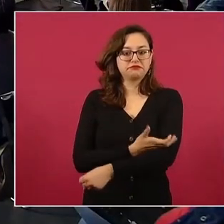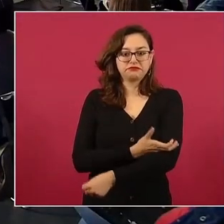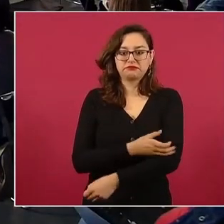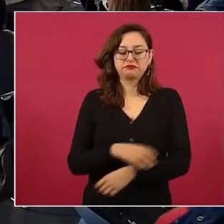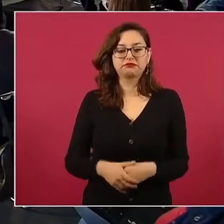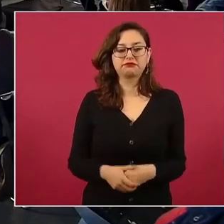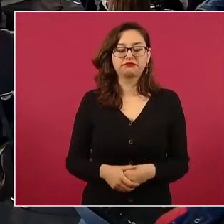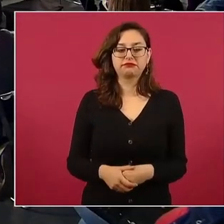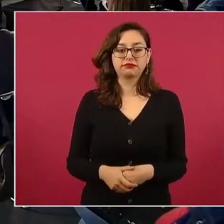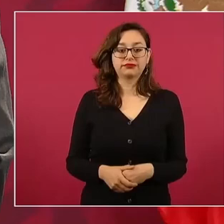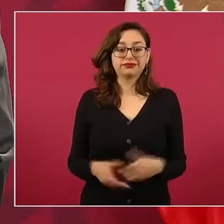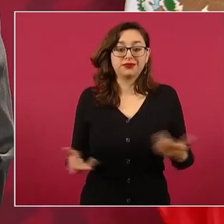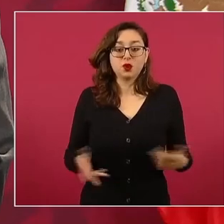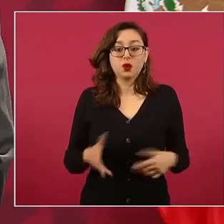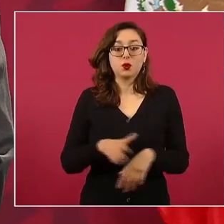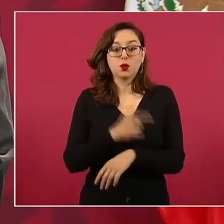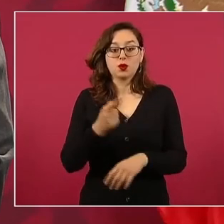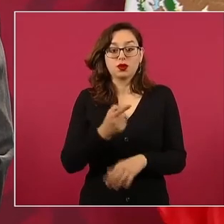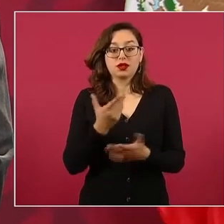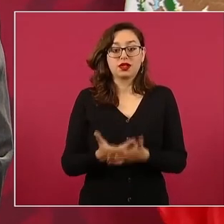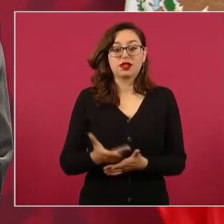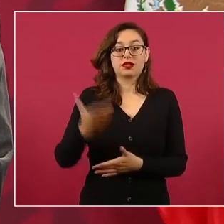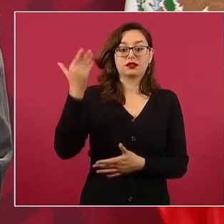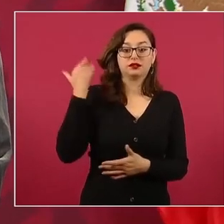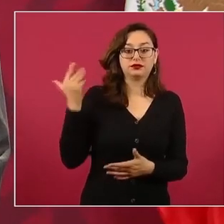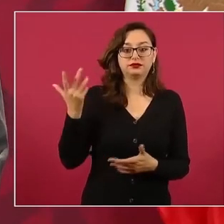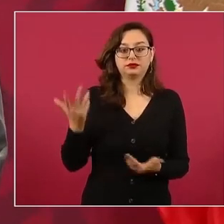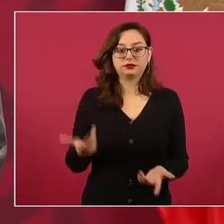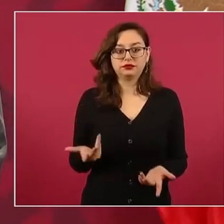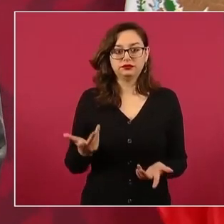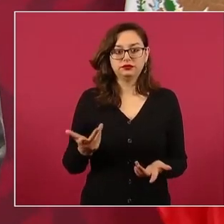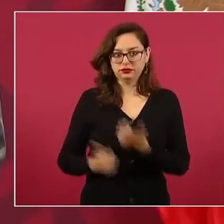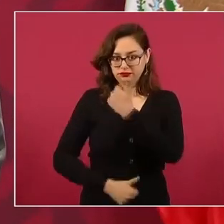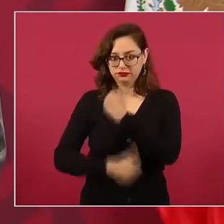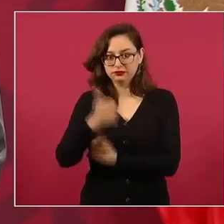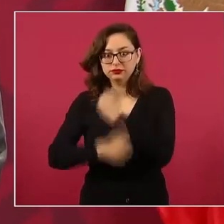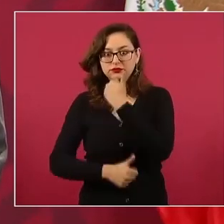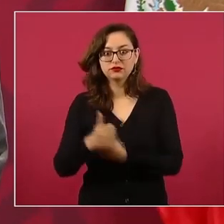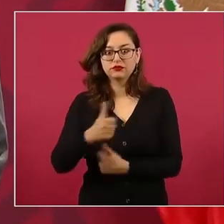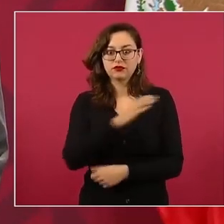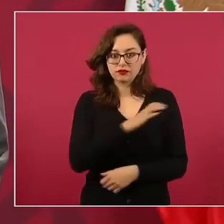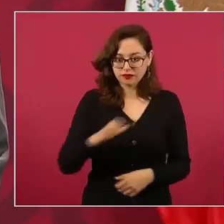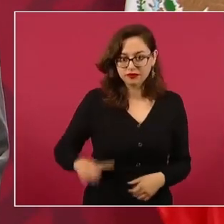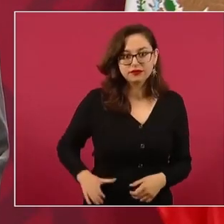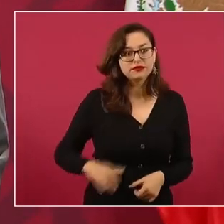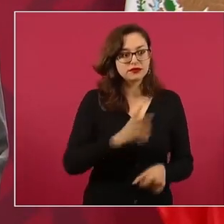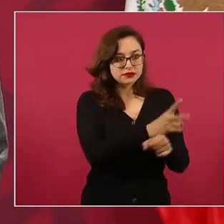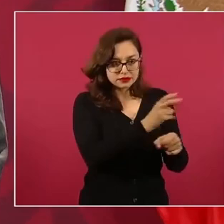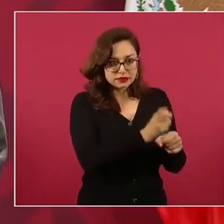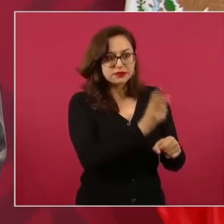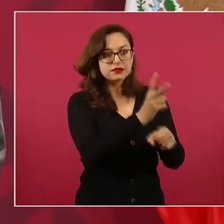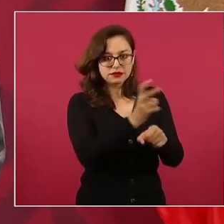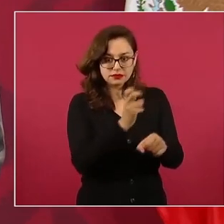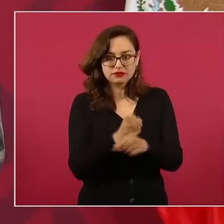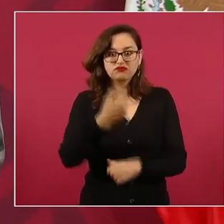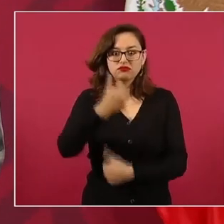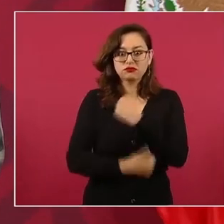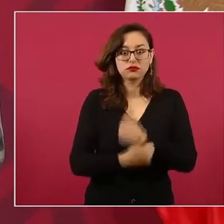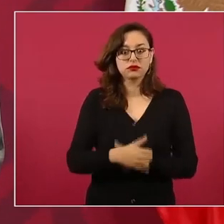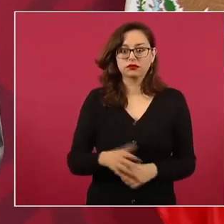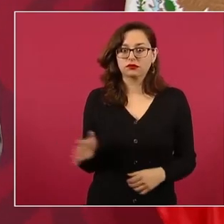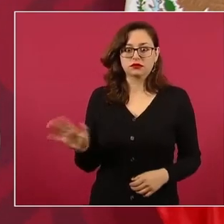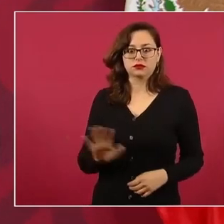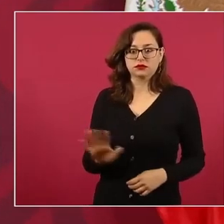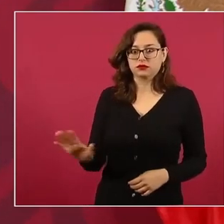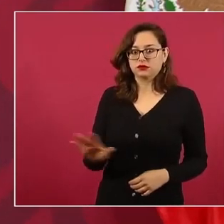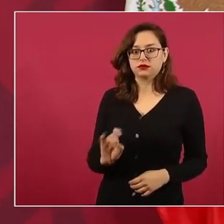candidato, porque había miedo. Nos costaba el que aceptaran ser